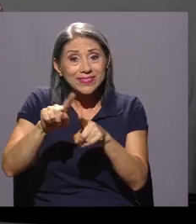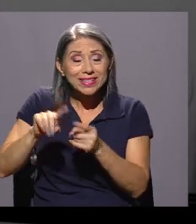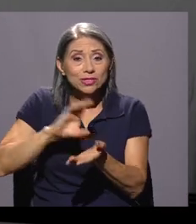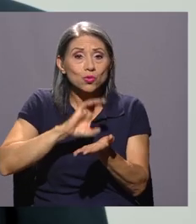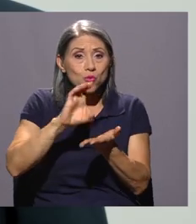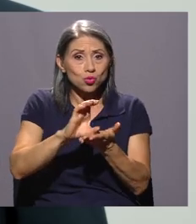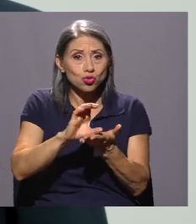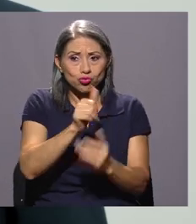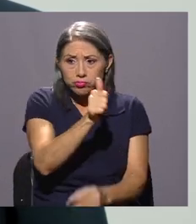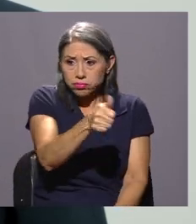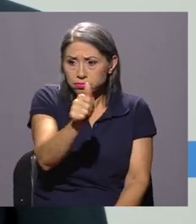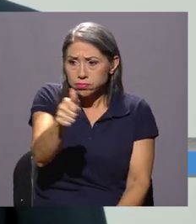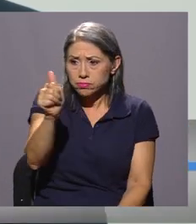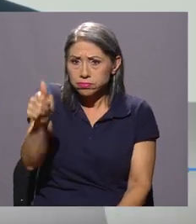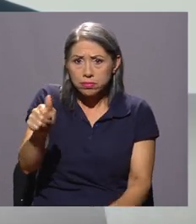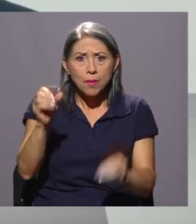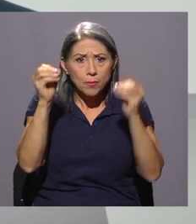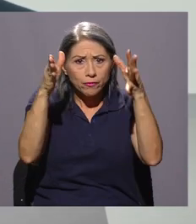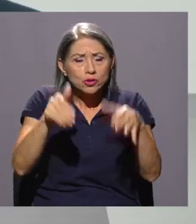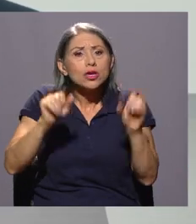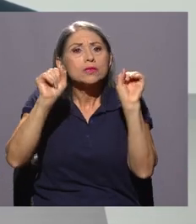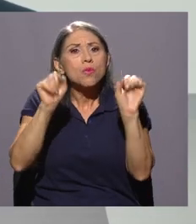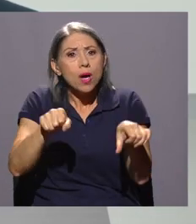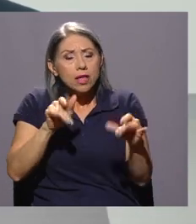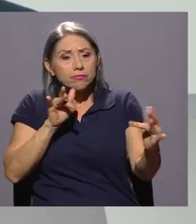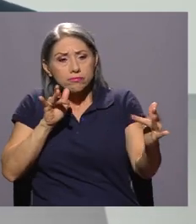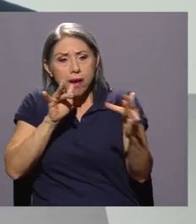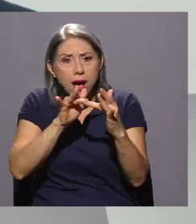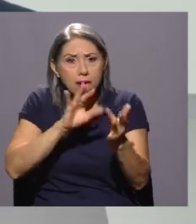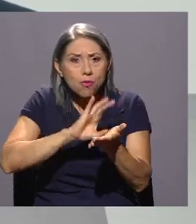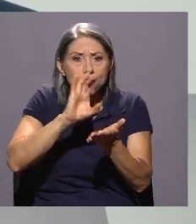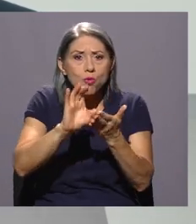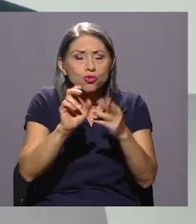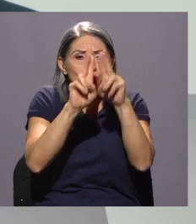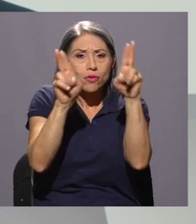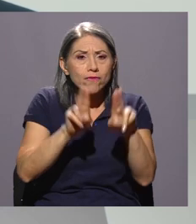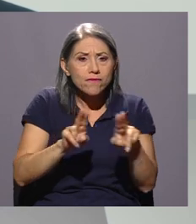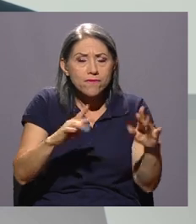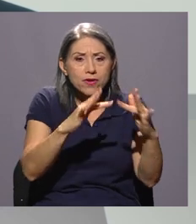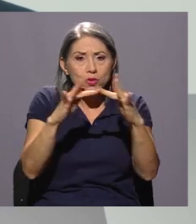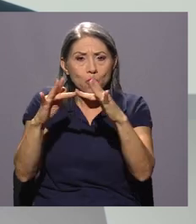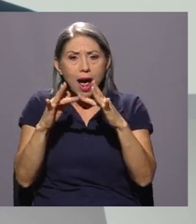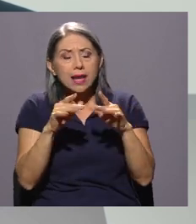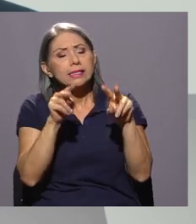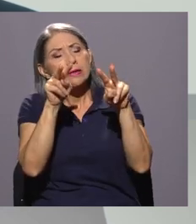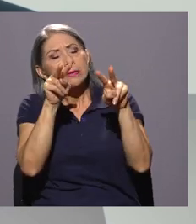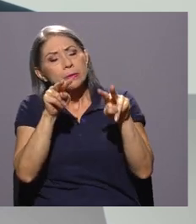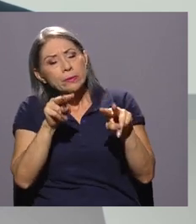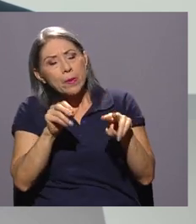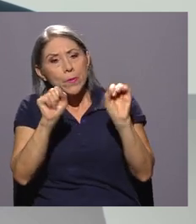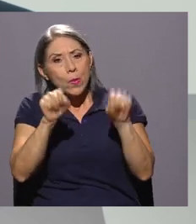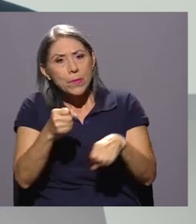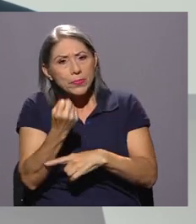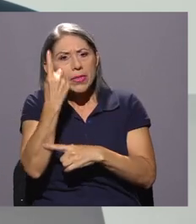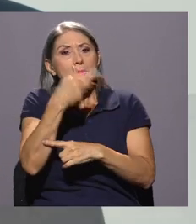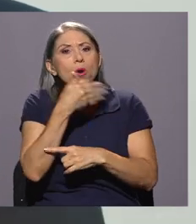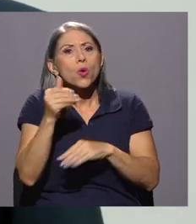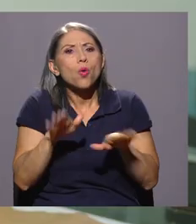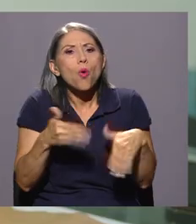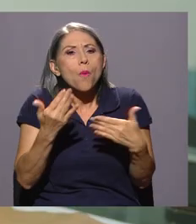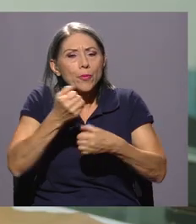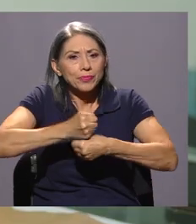puede, por decir así, ingresar a cursos virtuales que les permiten comprender el mejor uso de la virtualidad, la plataforma.